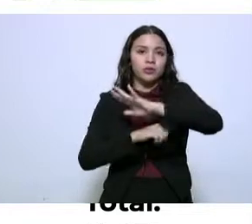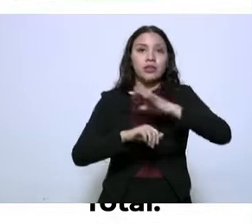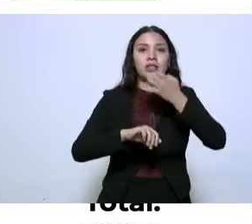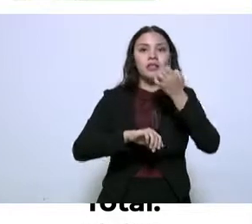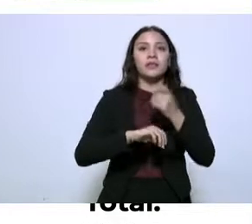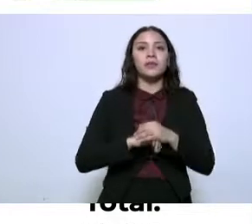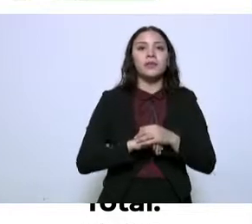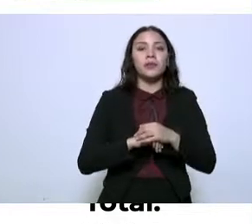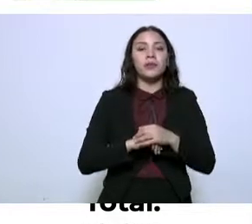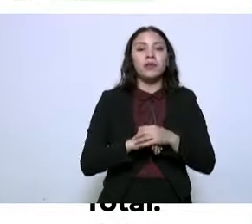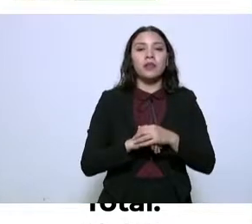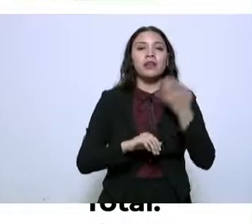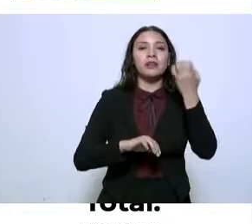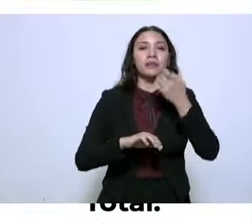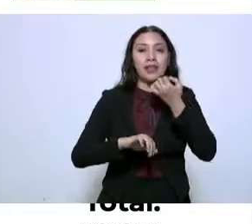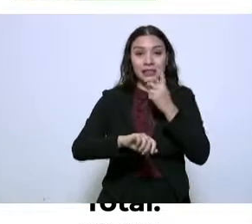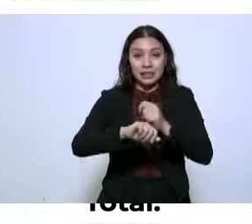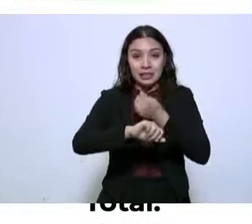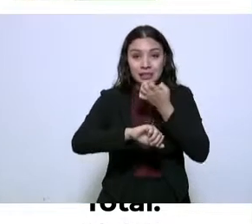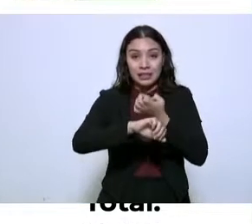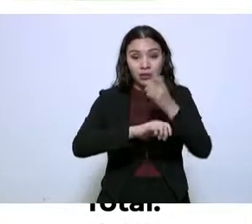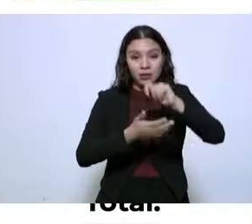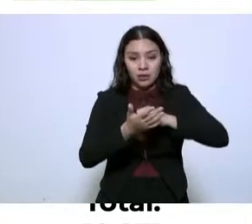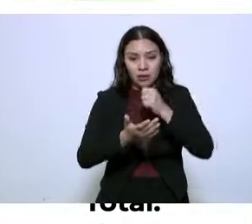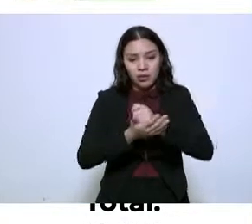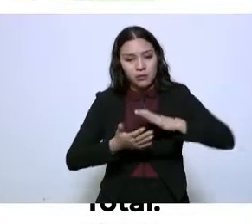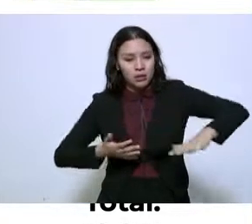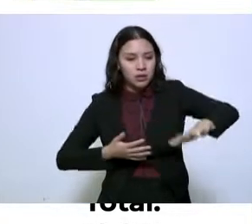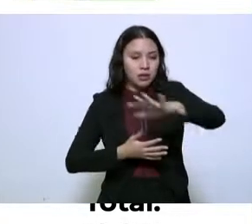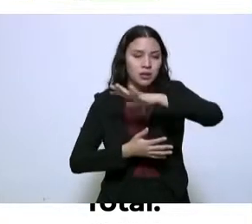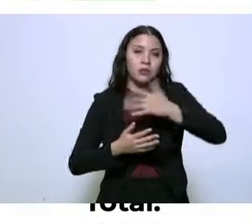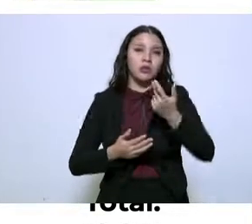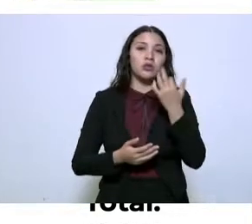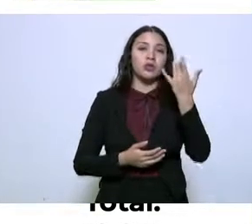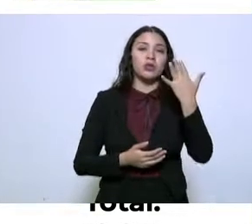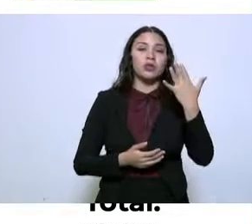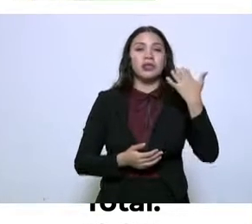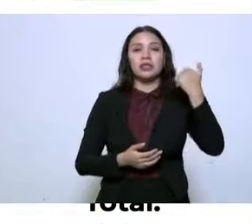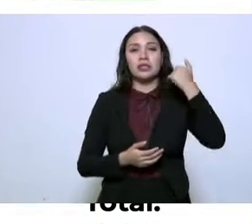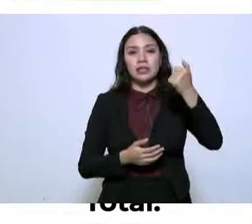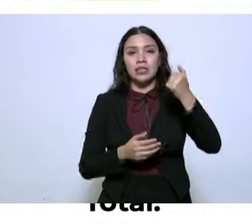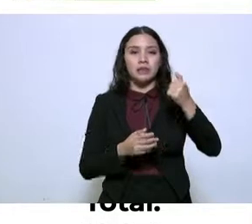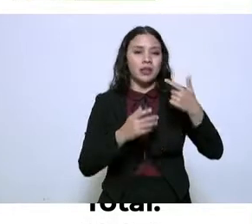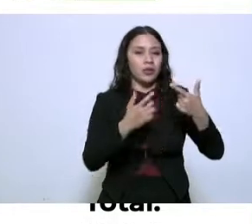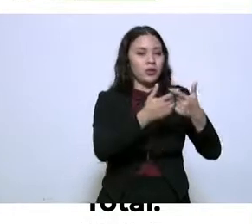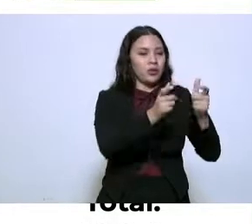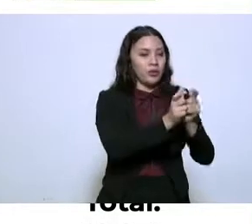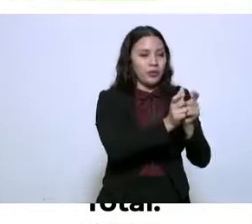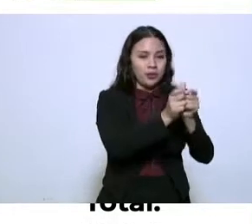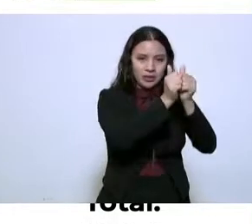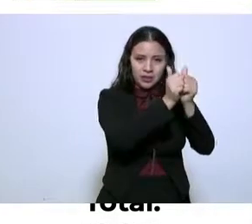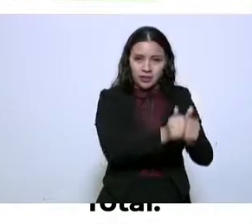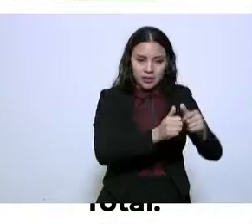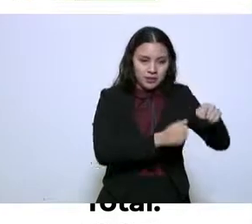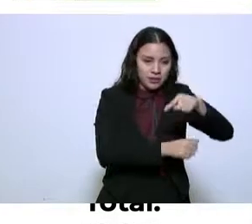territorio de Tamaulipas, 56 son con tropas locales, con tropas, unidades,